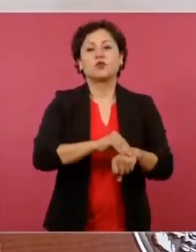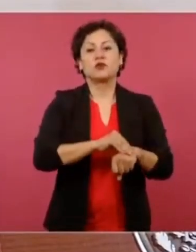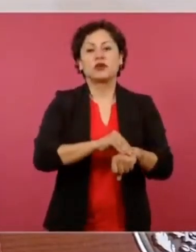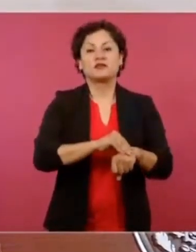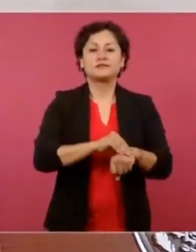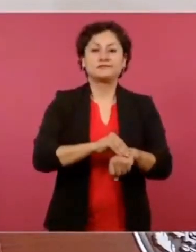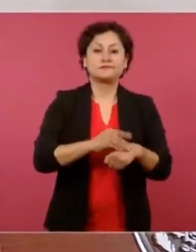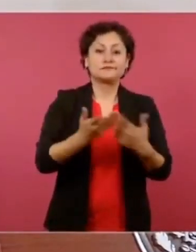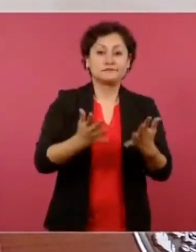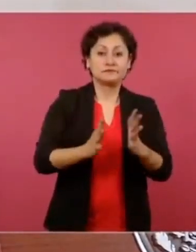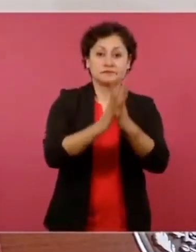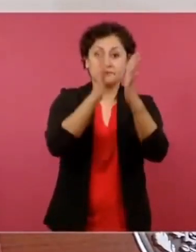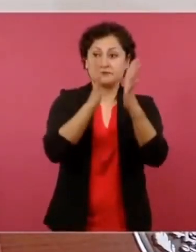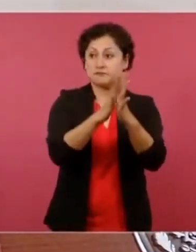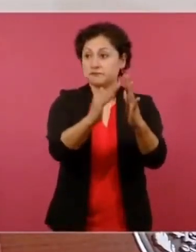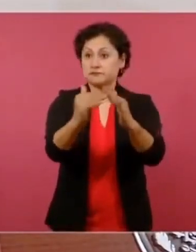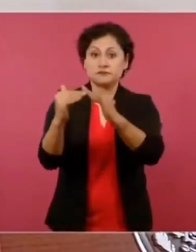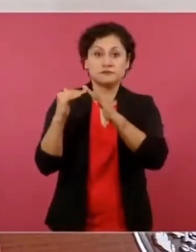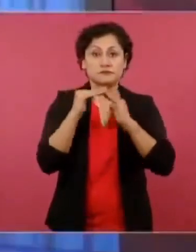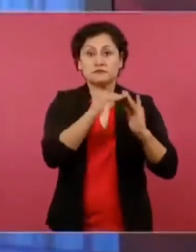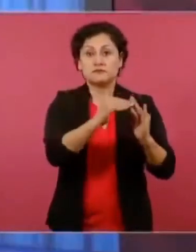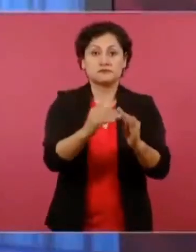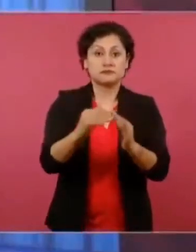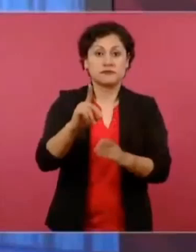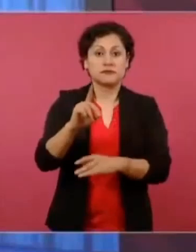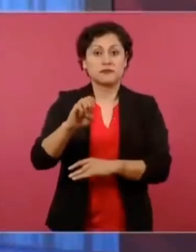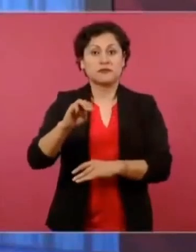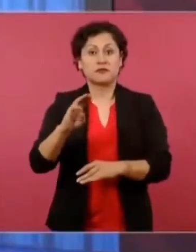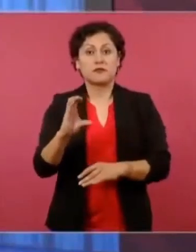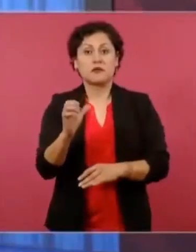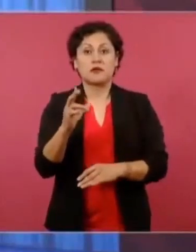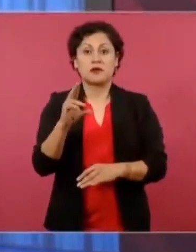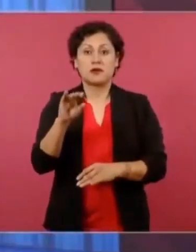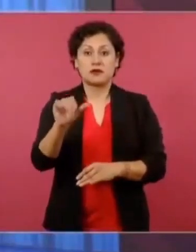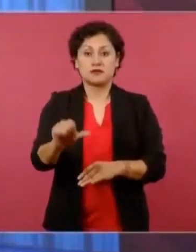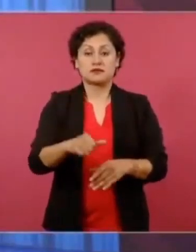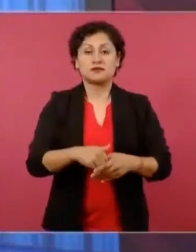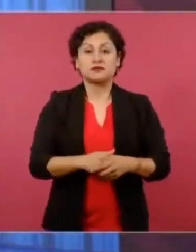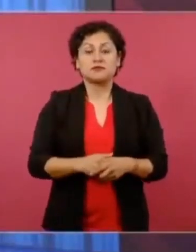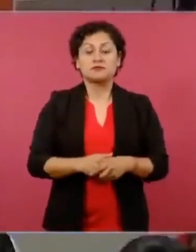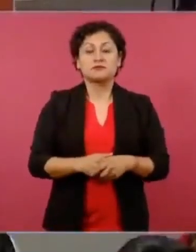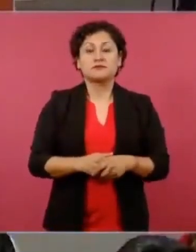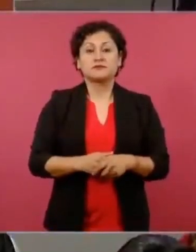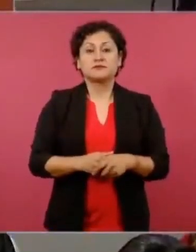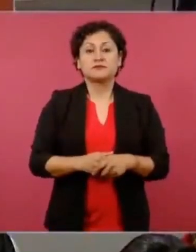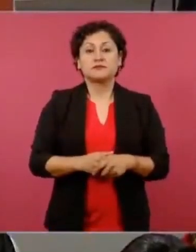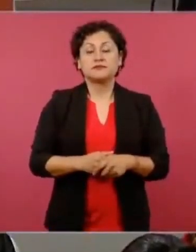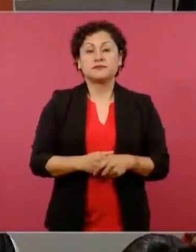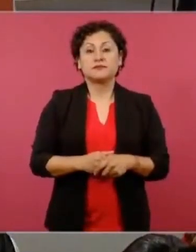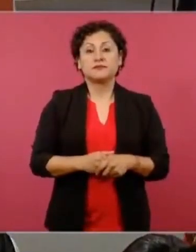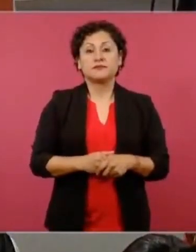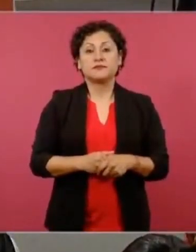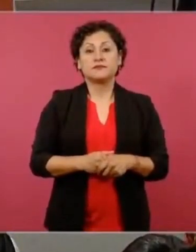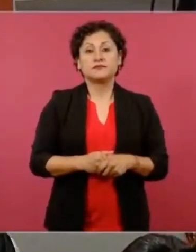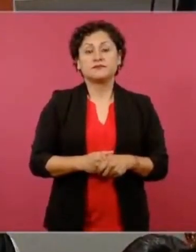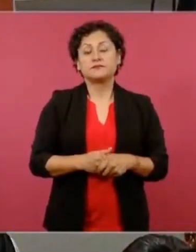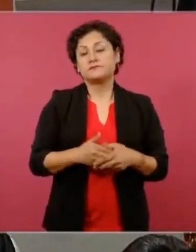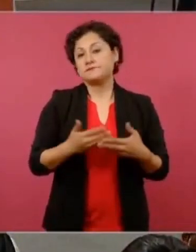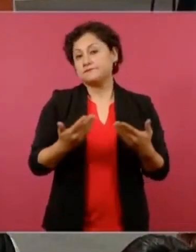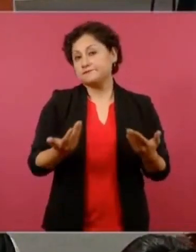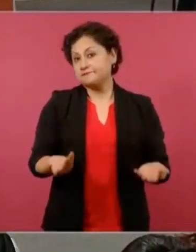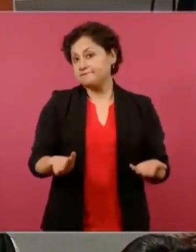democracia y